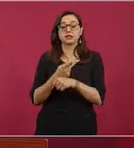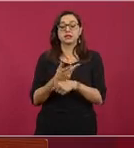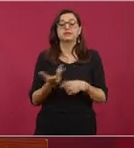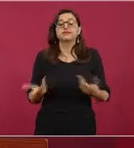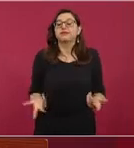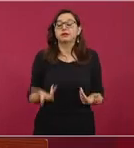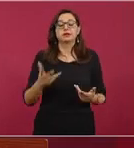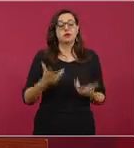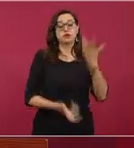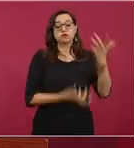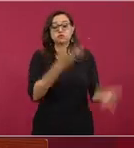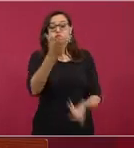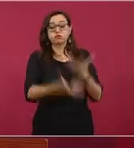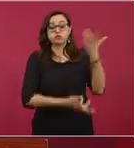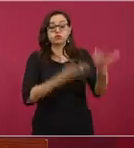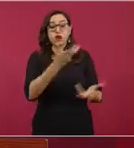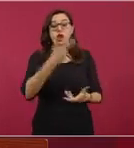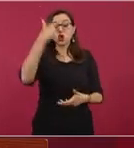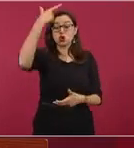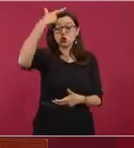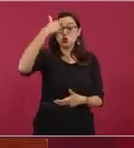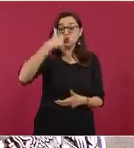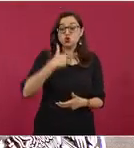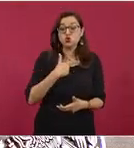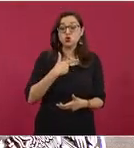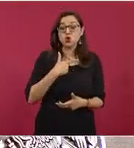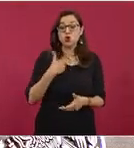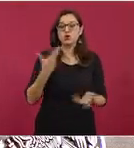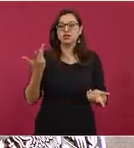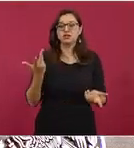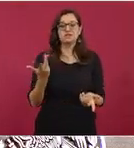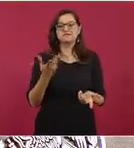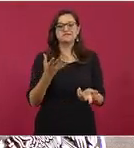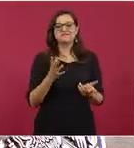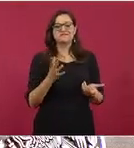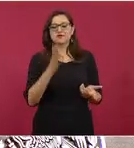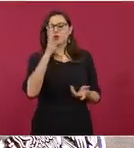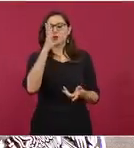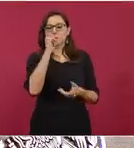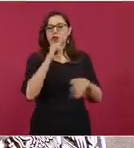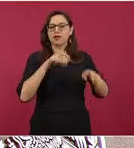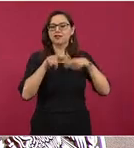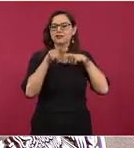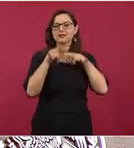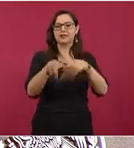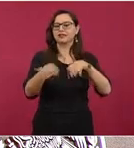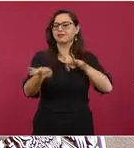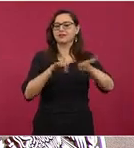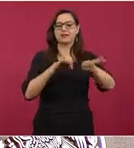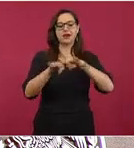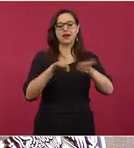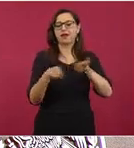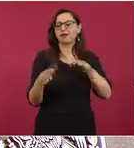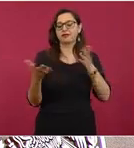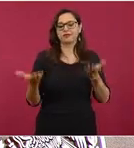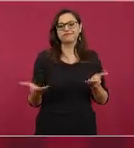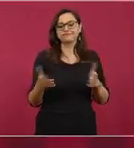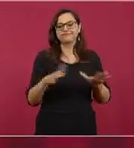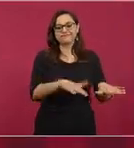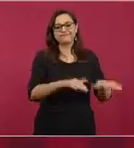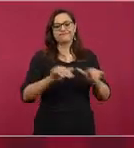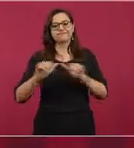combatir los incendios forestales, porque también tenemos que resguardar la vida de los combatientes. Entonces, se hará un